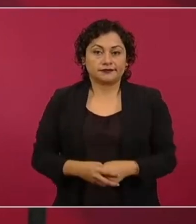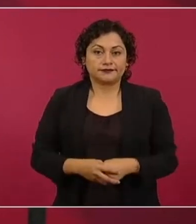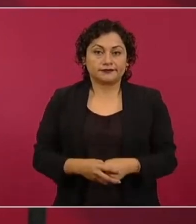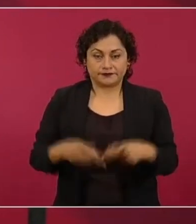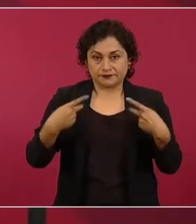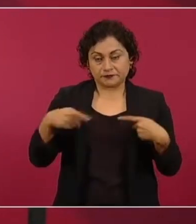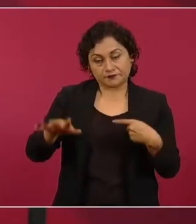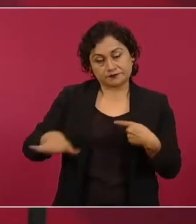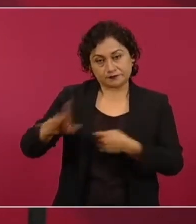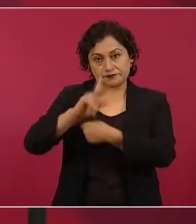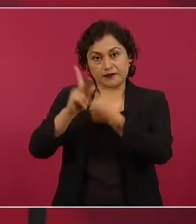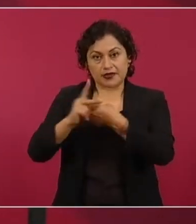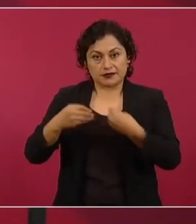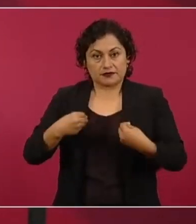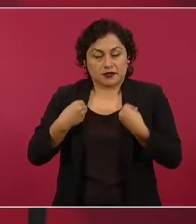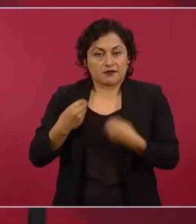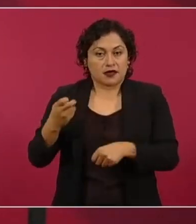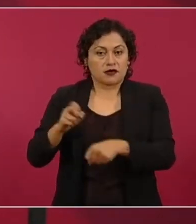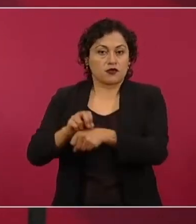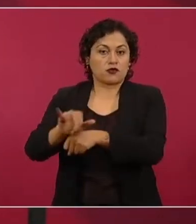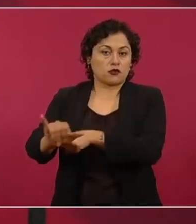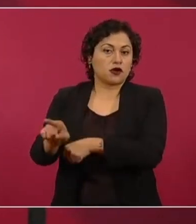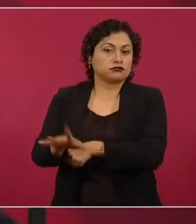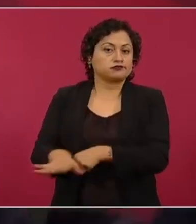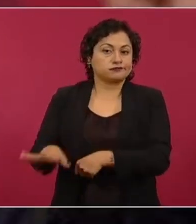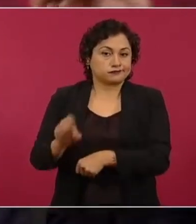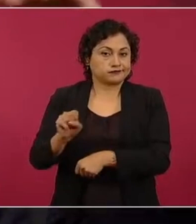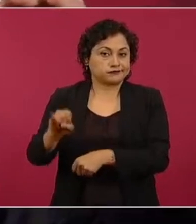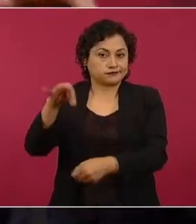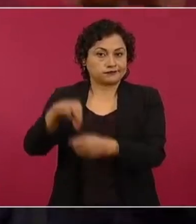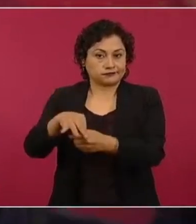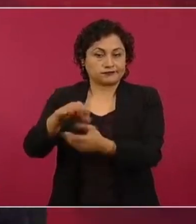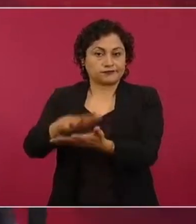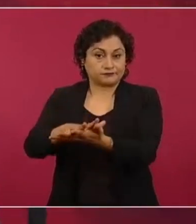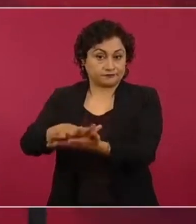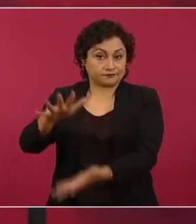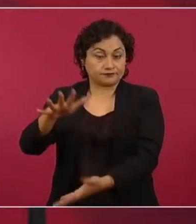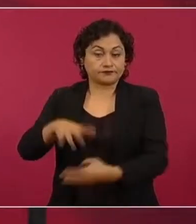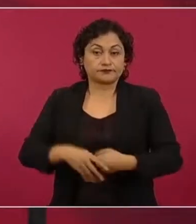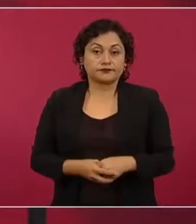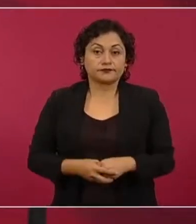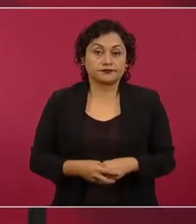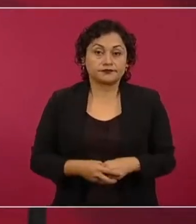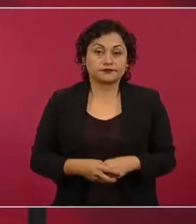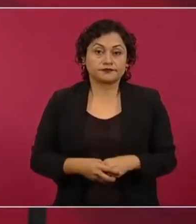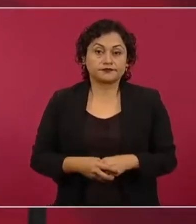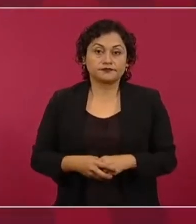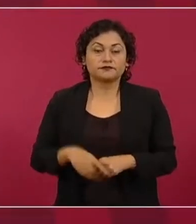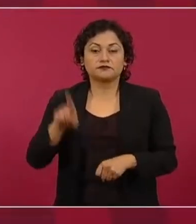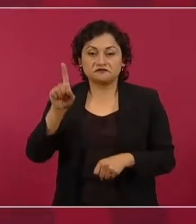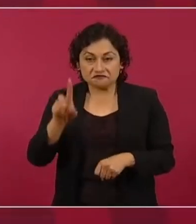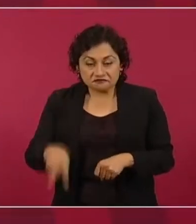de Uruguay. Y queda muy parejo,